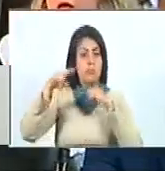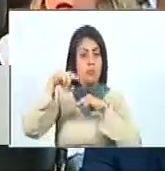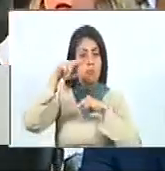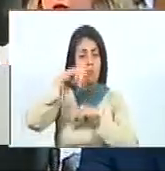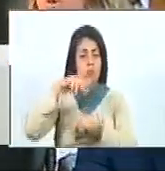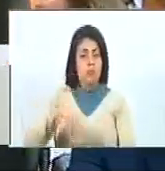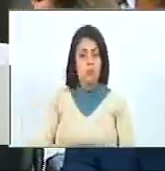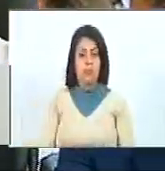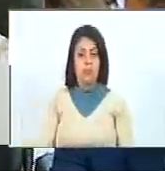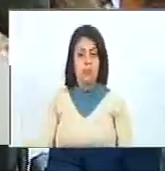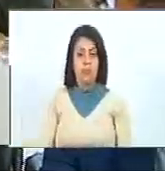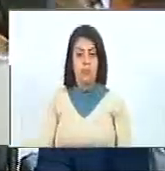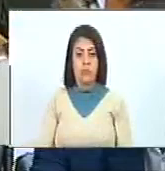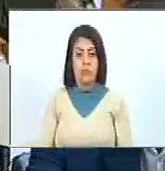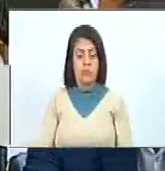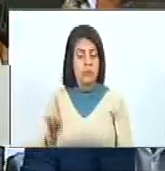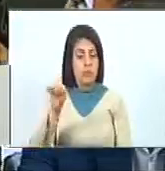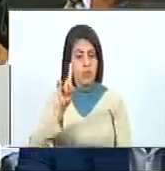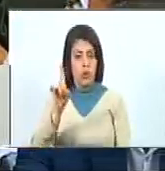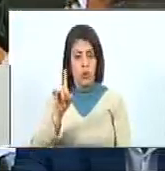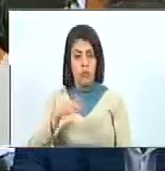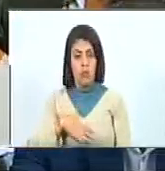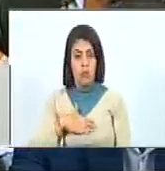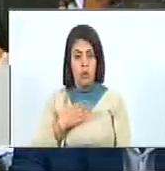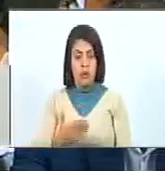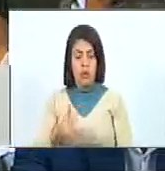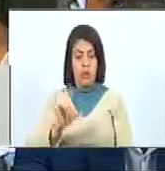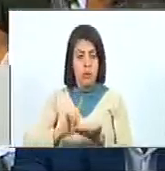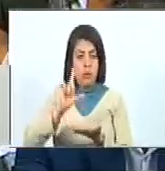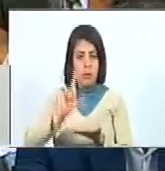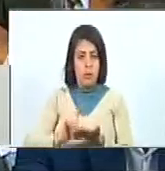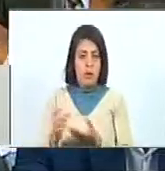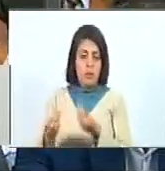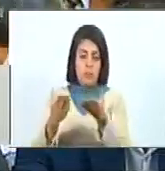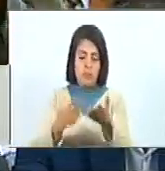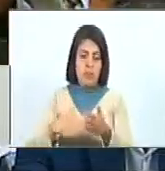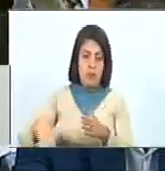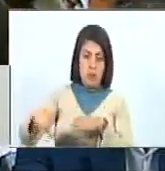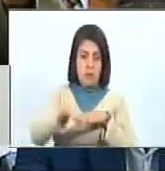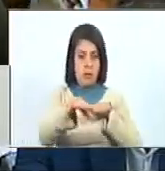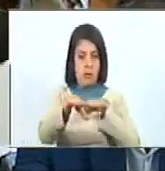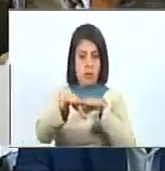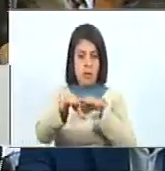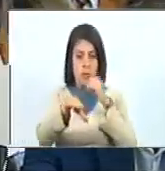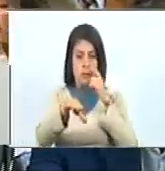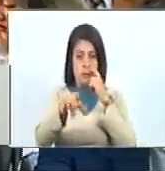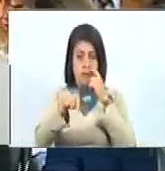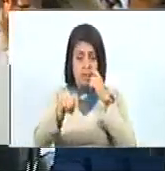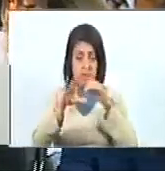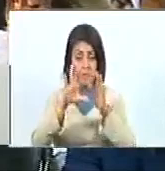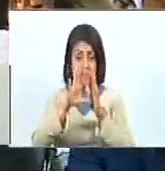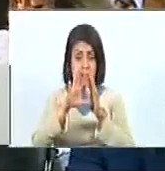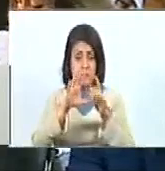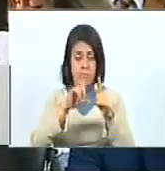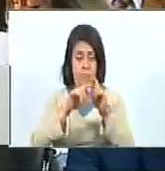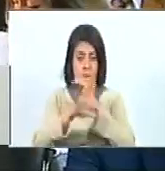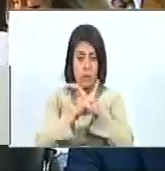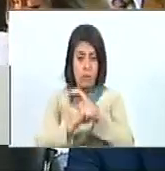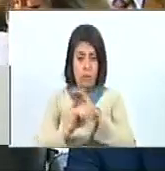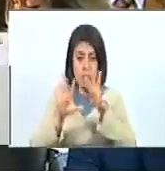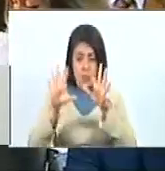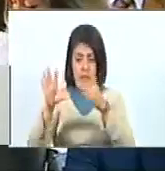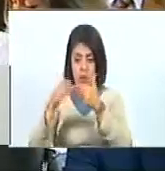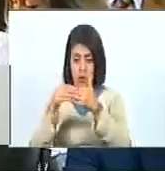tú cobras al que no le toca en litros de gasolina para que pase antes que otro es corrupción si tú le cobras 10 dólares